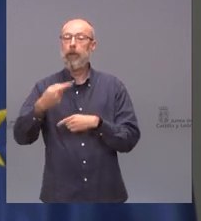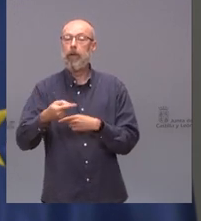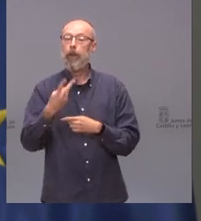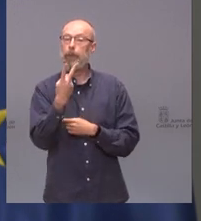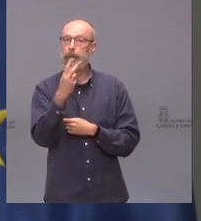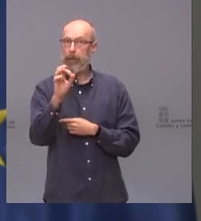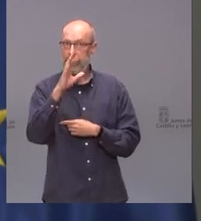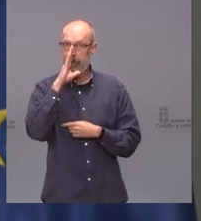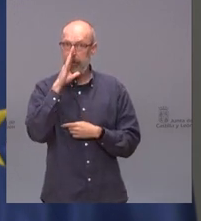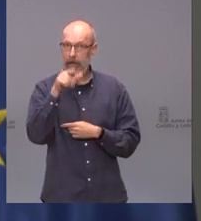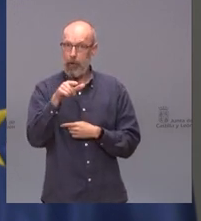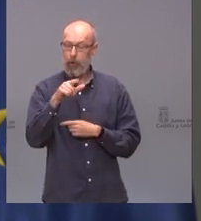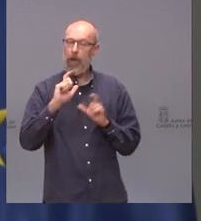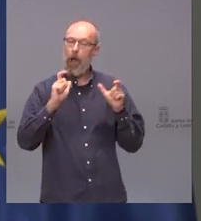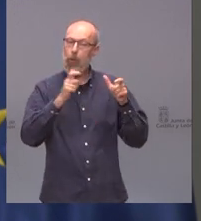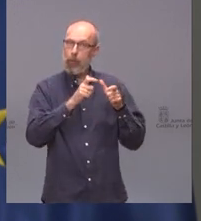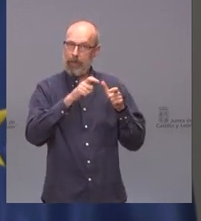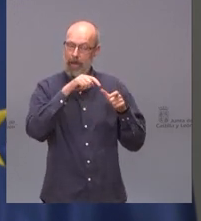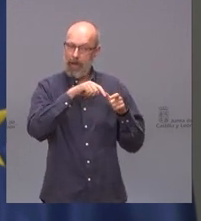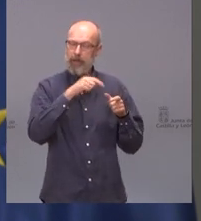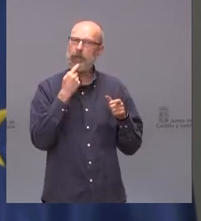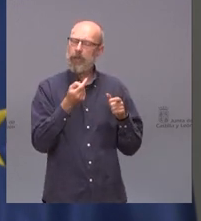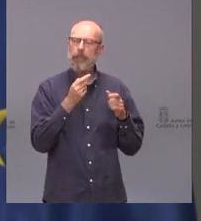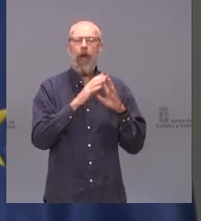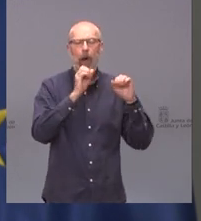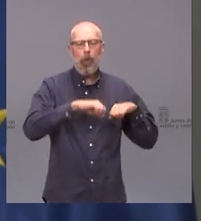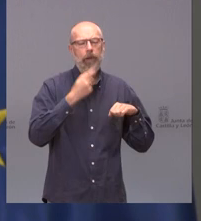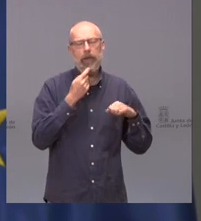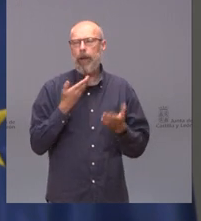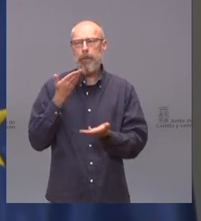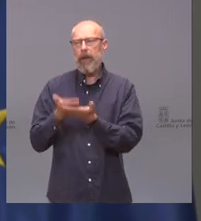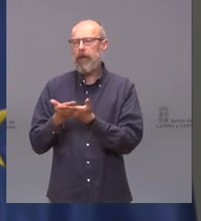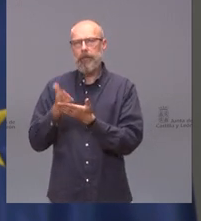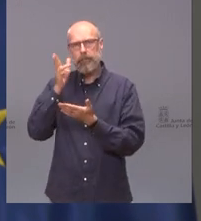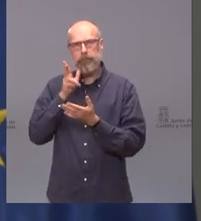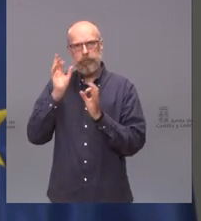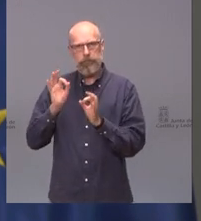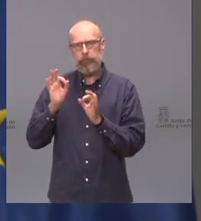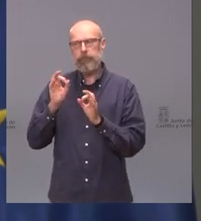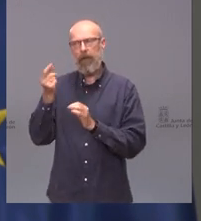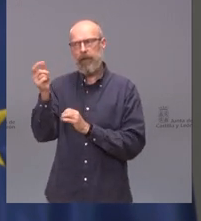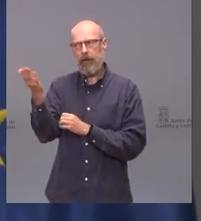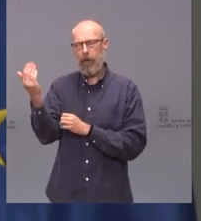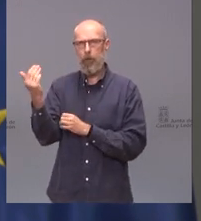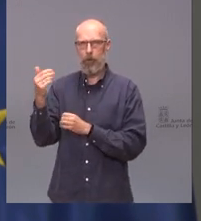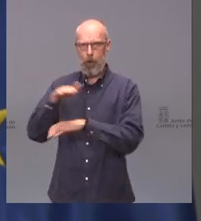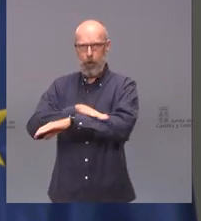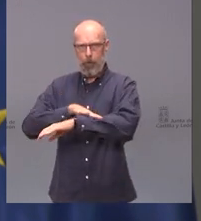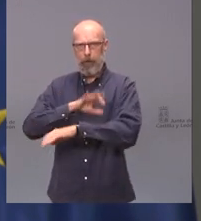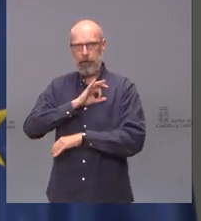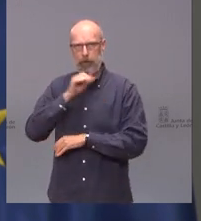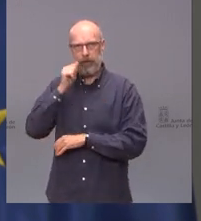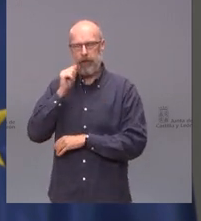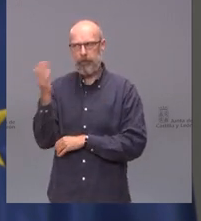la Junta acordó solicitar formalmente esta cantidad al Gobierno del señor Sánchez,